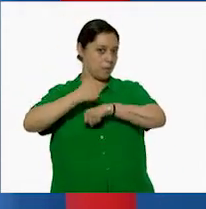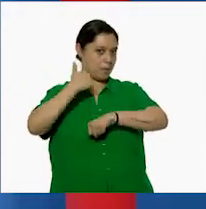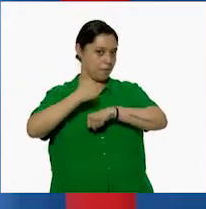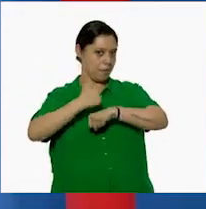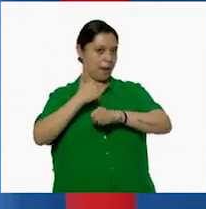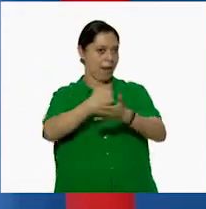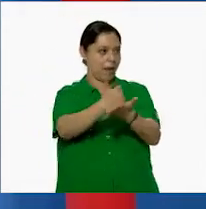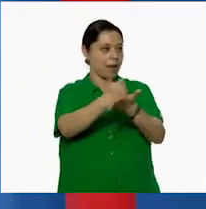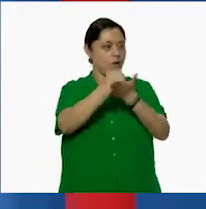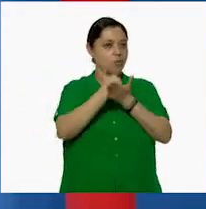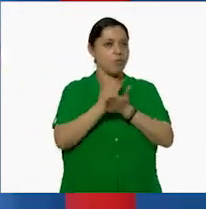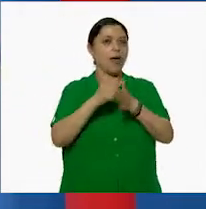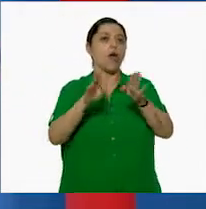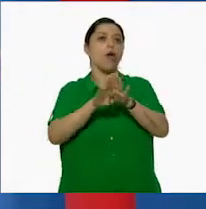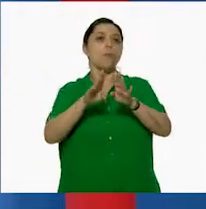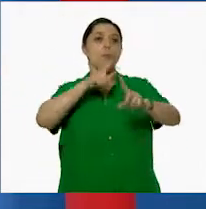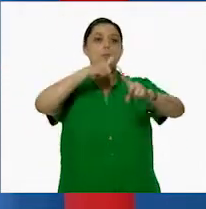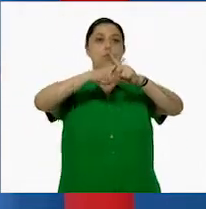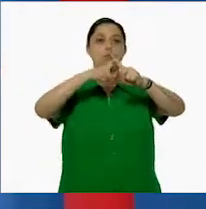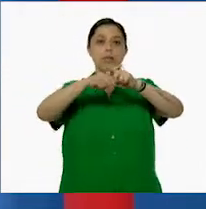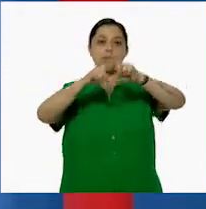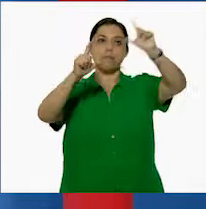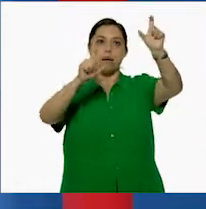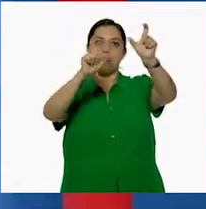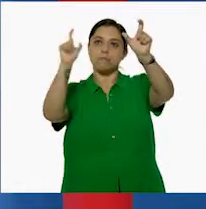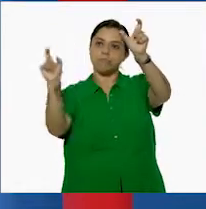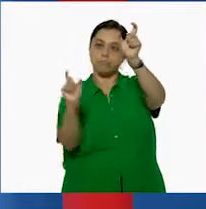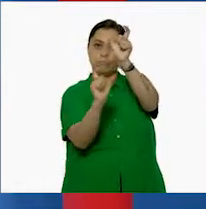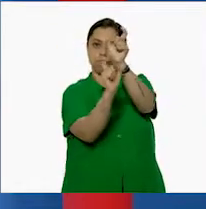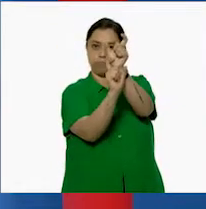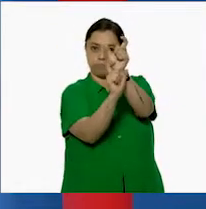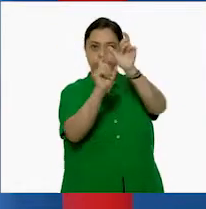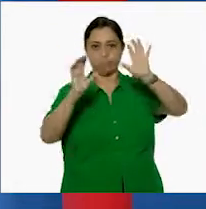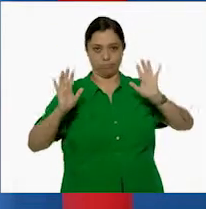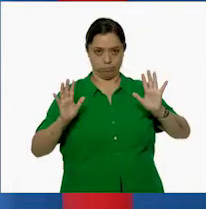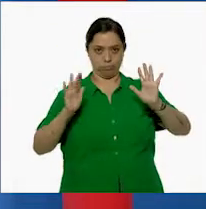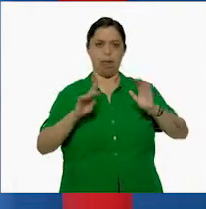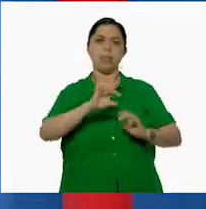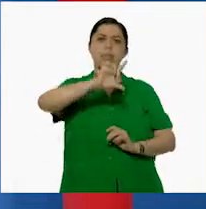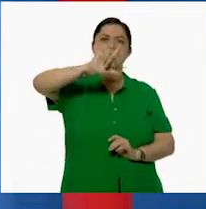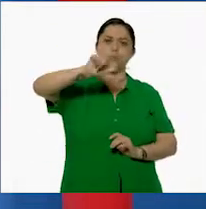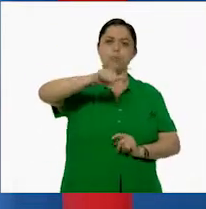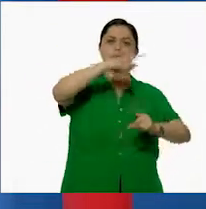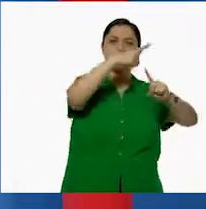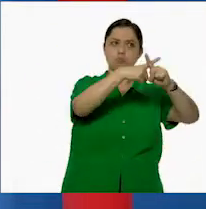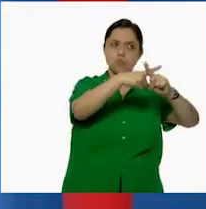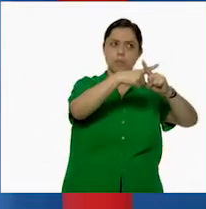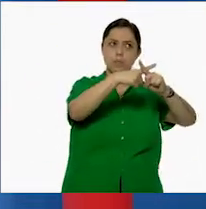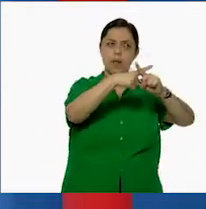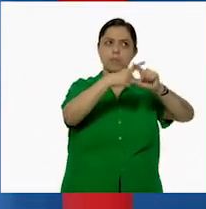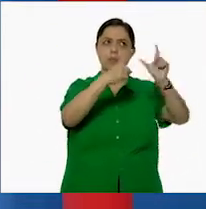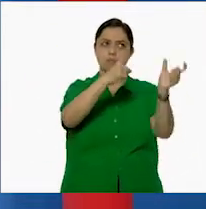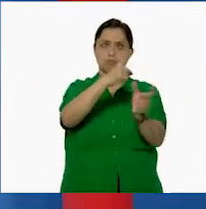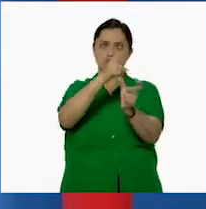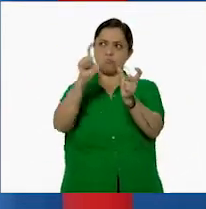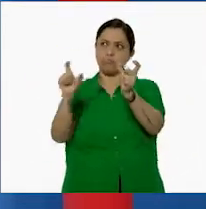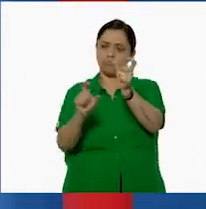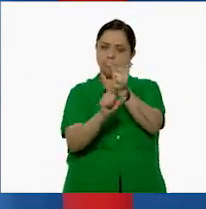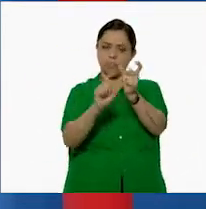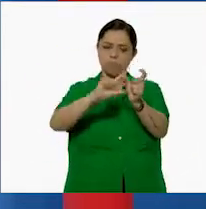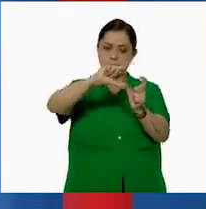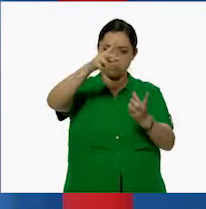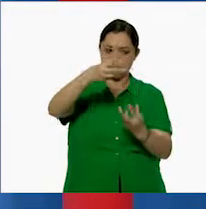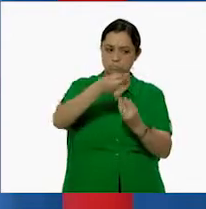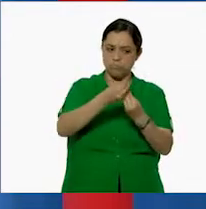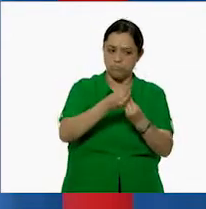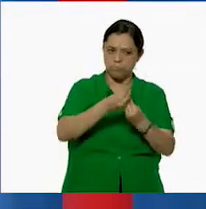multiplicar poniendo una cantidad sobre otra. Luego hacer dos multiplicaciones y al final hacer una suma.